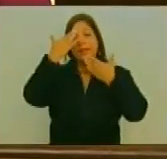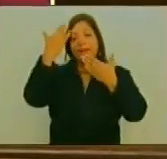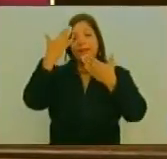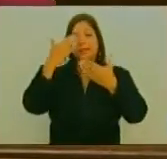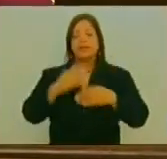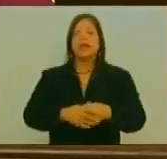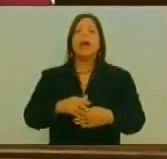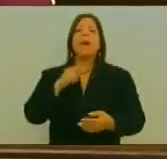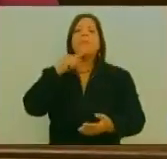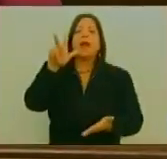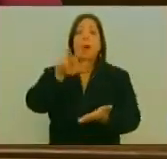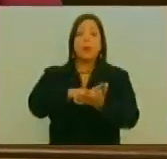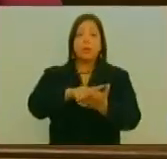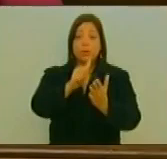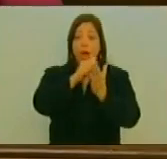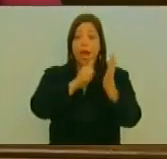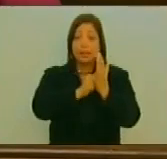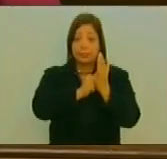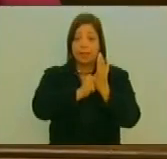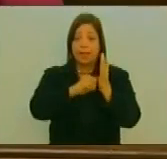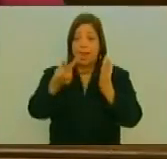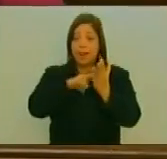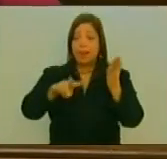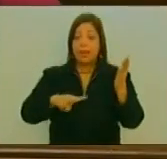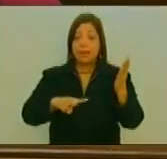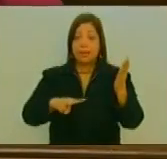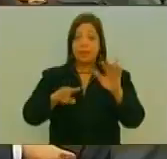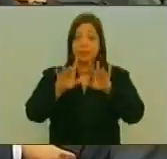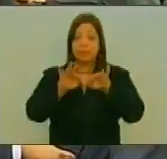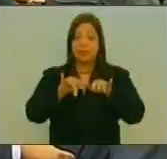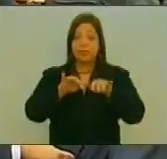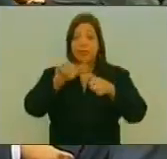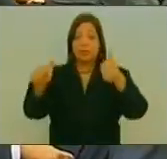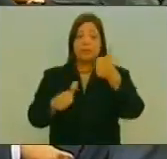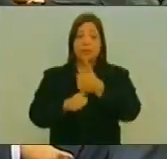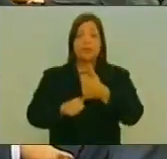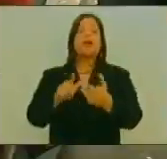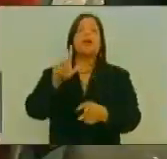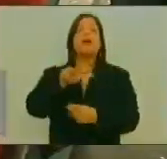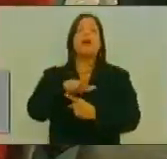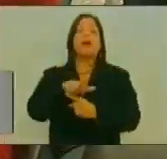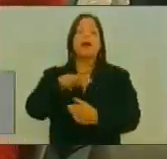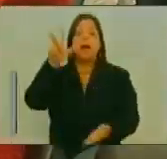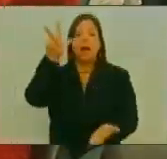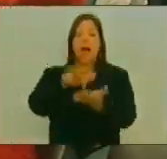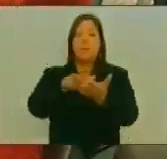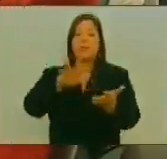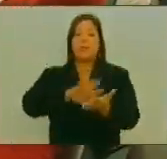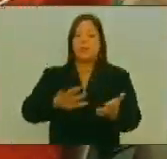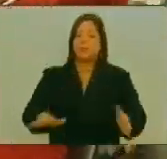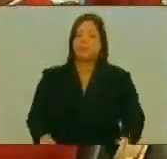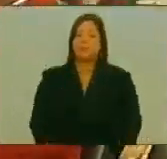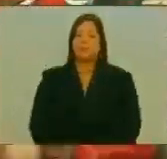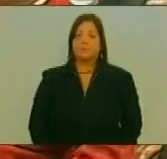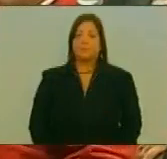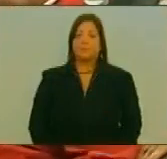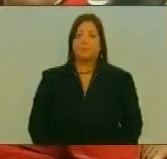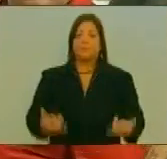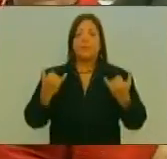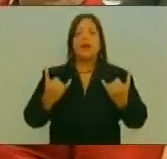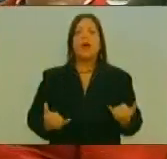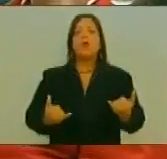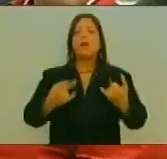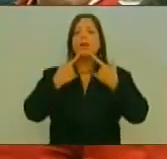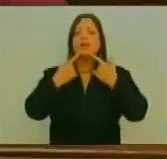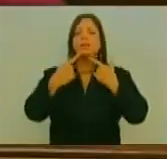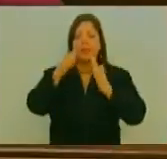Consideración Para Su Aprobación El Acta Leída Por La Subsecretaria Y El Secretario Respectivamente Aprobado Ciudadanos Secretarios